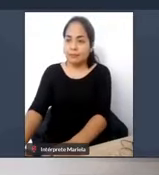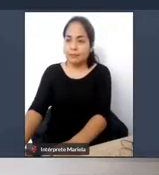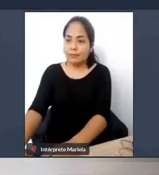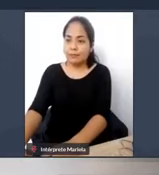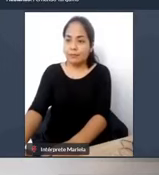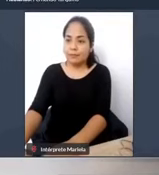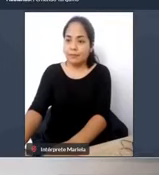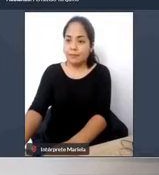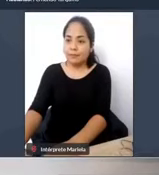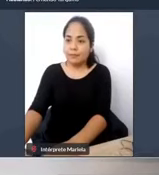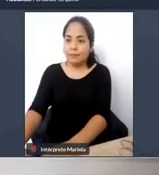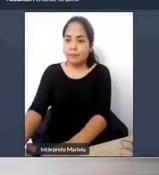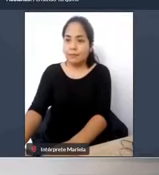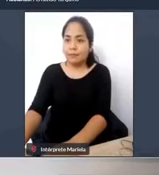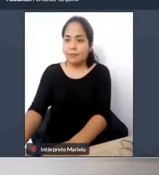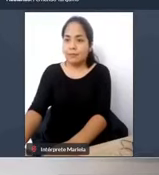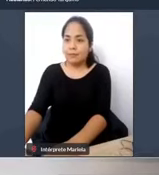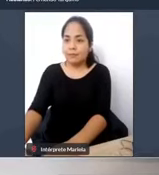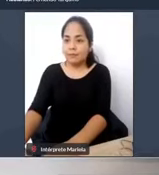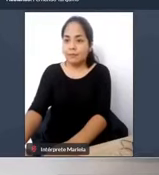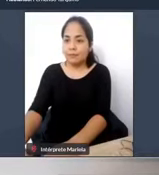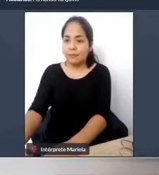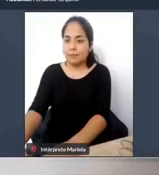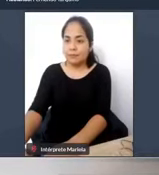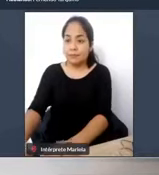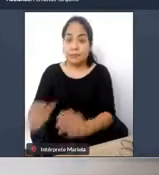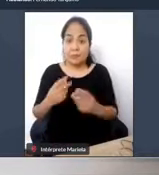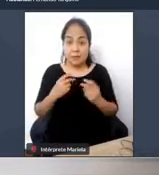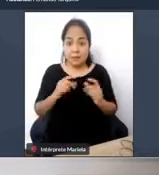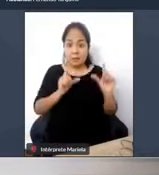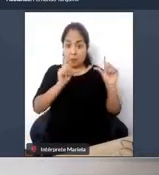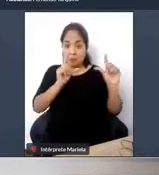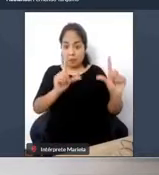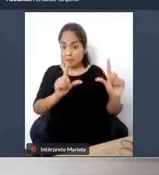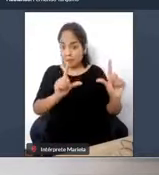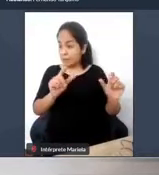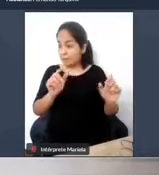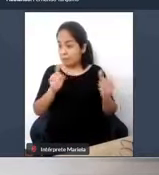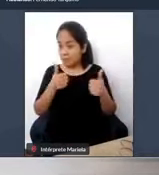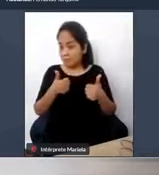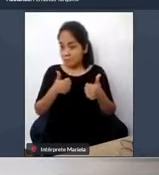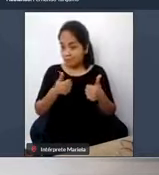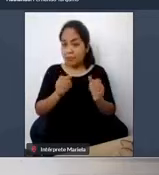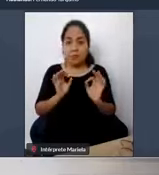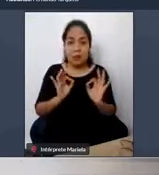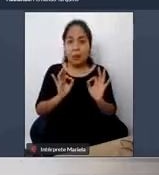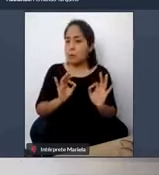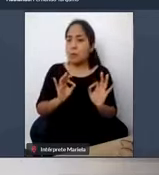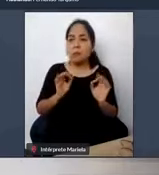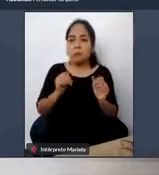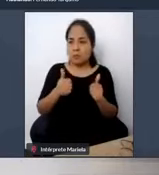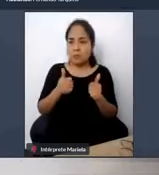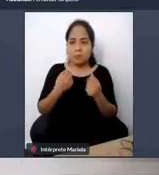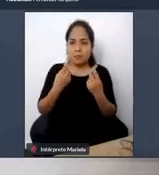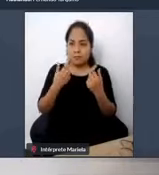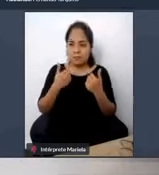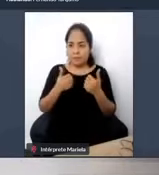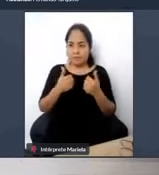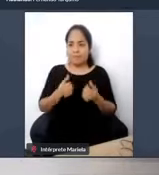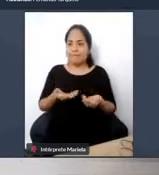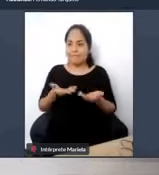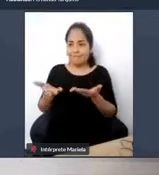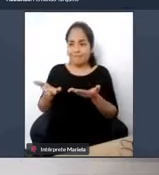a ver se ve la pantalla completa como modo de presentación ¿cierto? perfecto se ve muy bien adelante bien